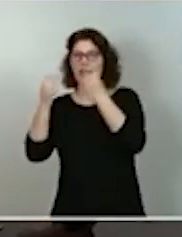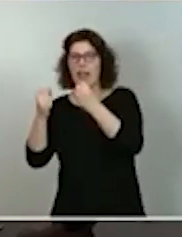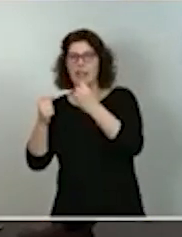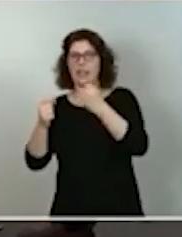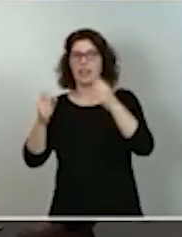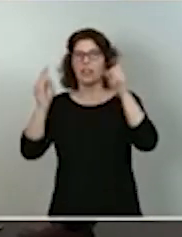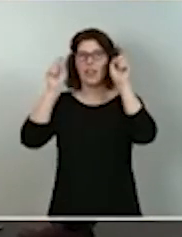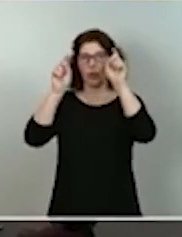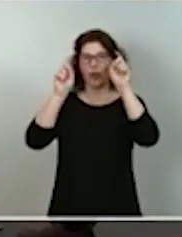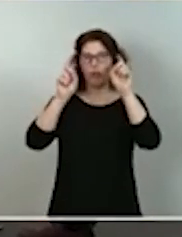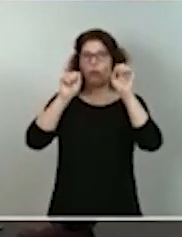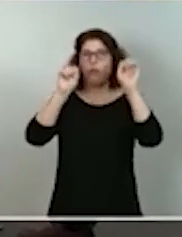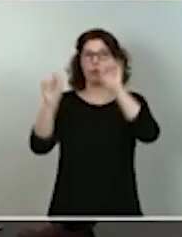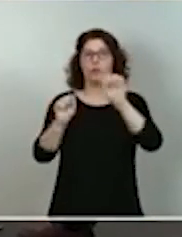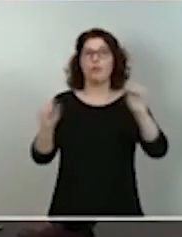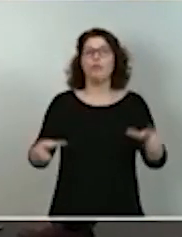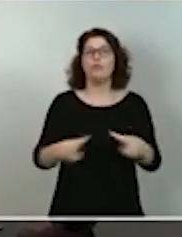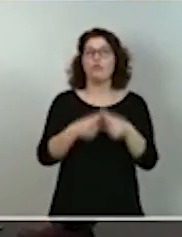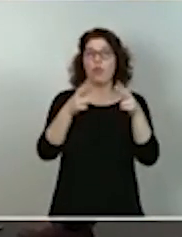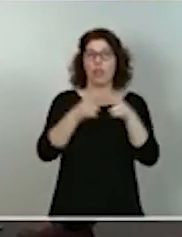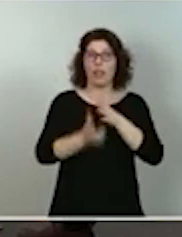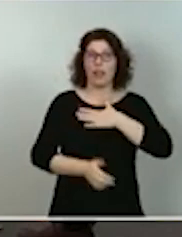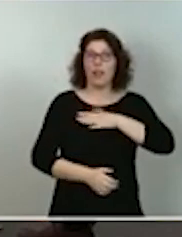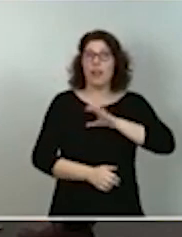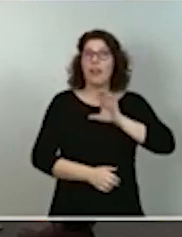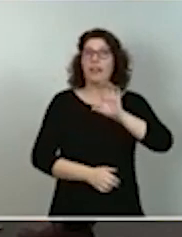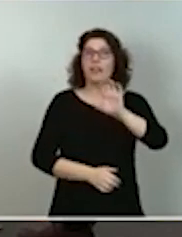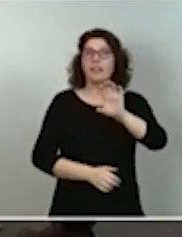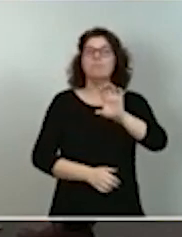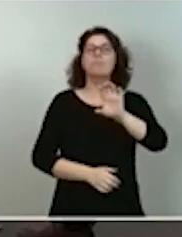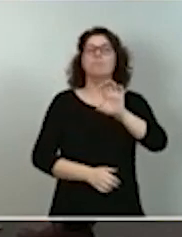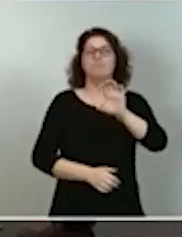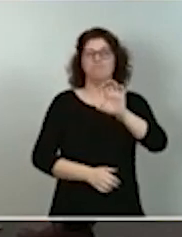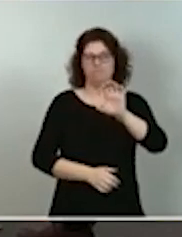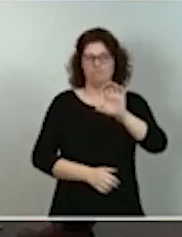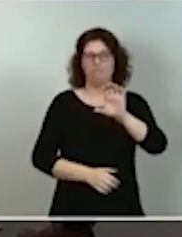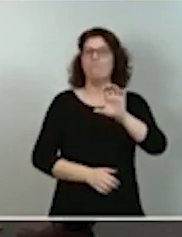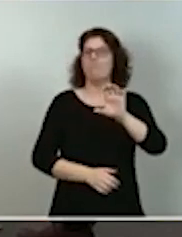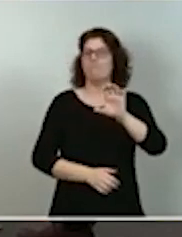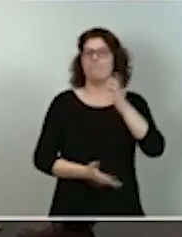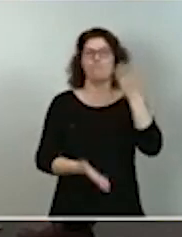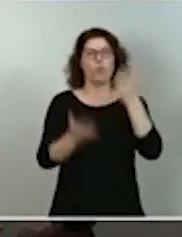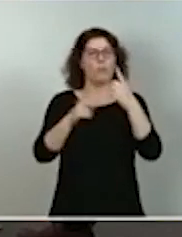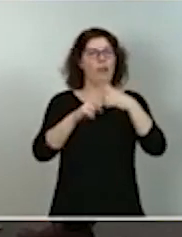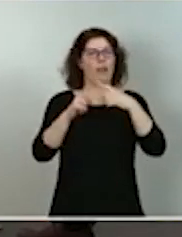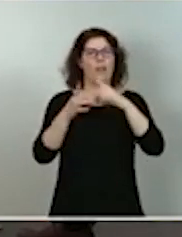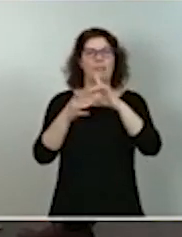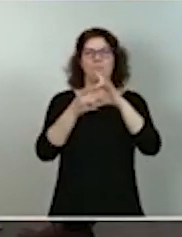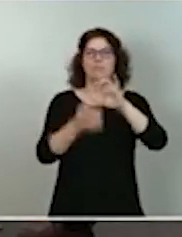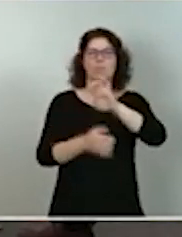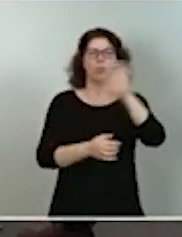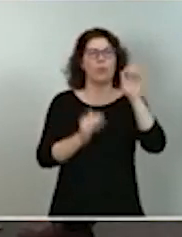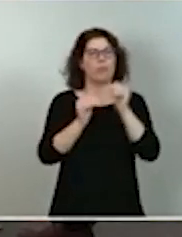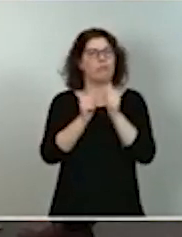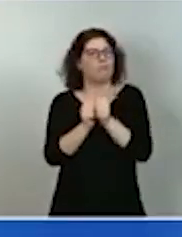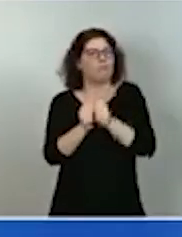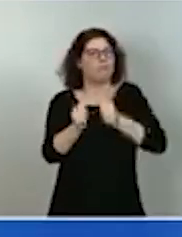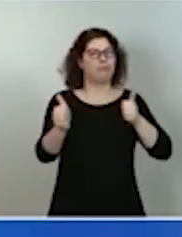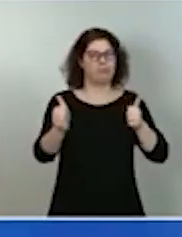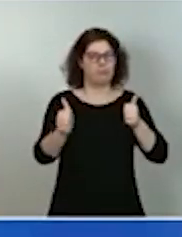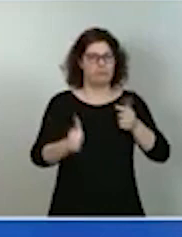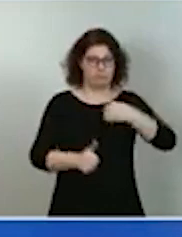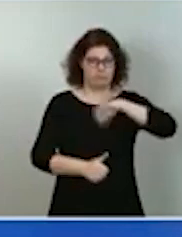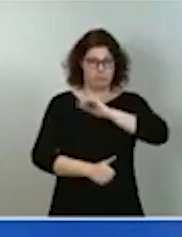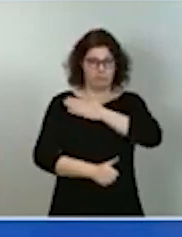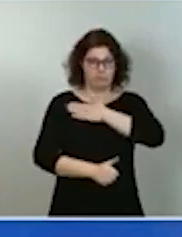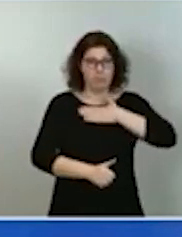social de nuestro país está todavía muy lejos de la media europea. Es voluntad de este Gobierno recortar esta